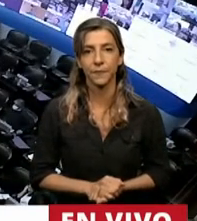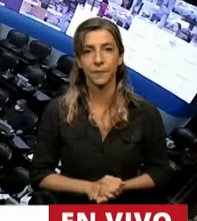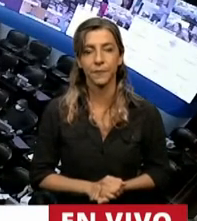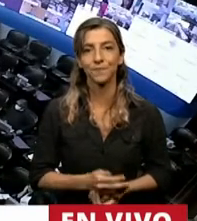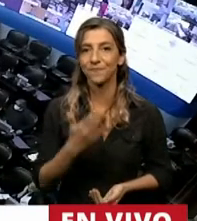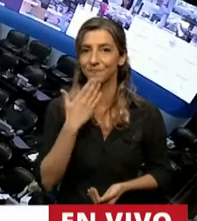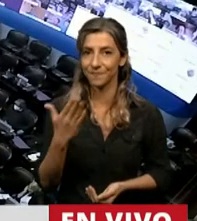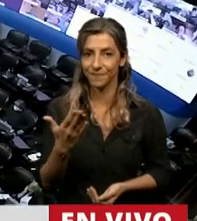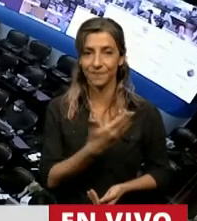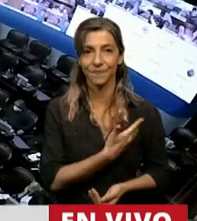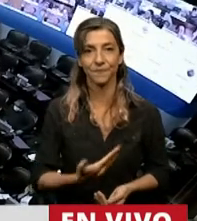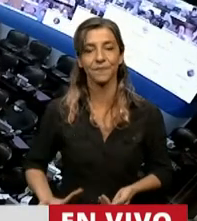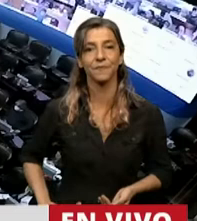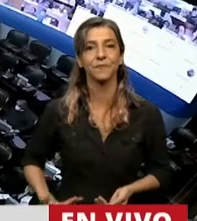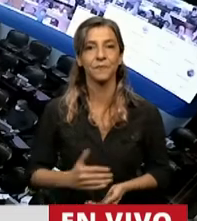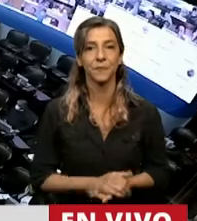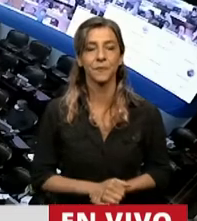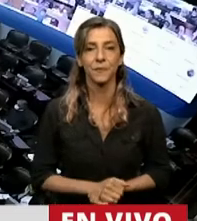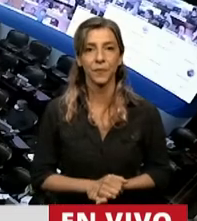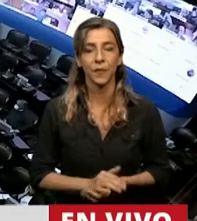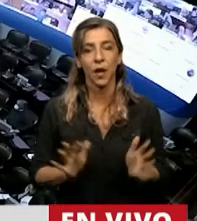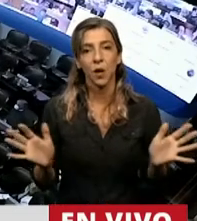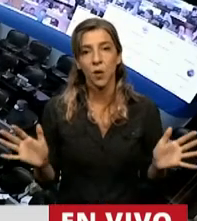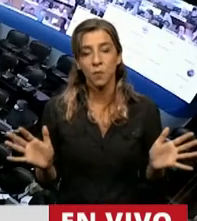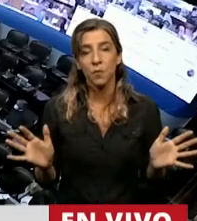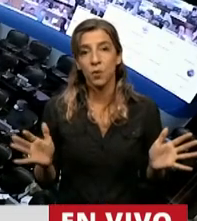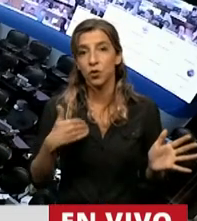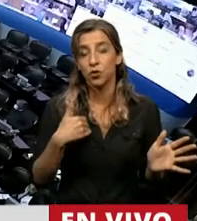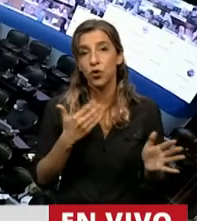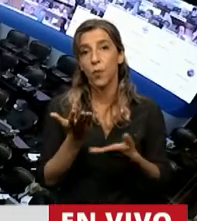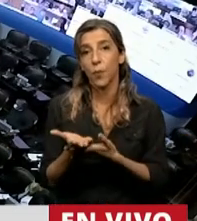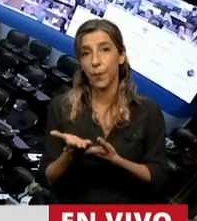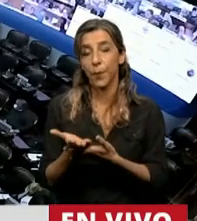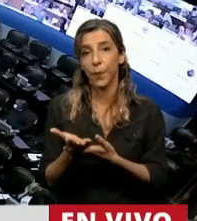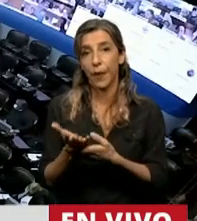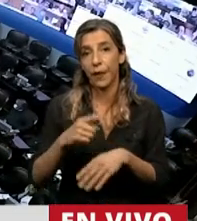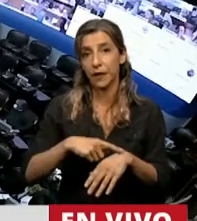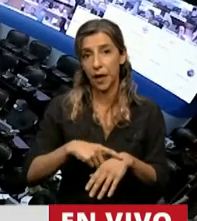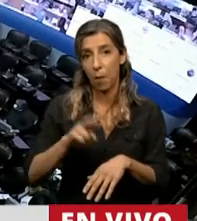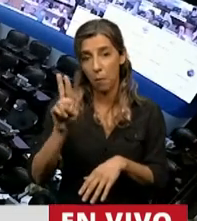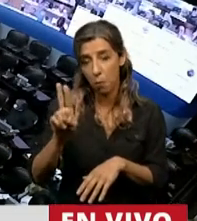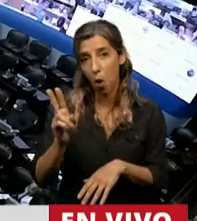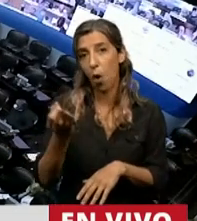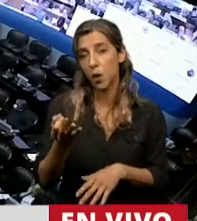Gracias, Presidente. Bueno, Presidente, yo solicité esta cuestión de privilegio